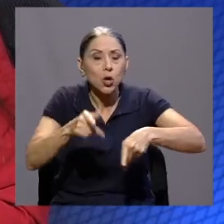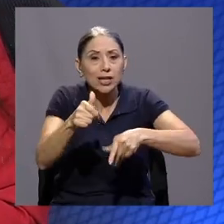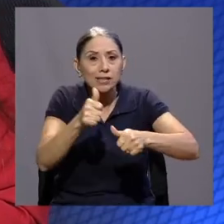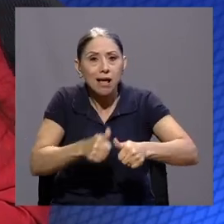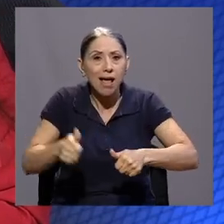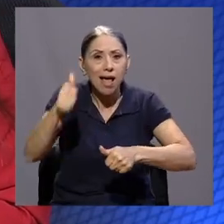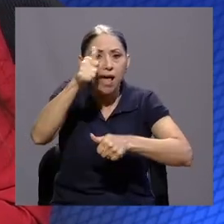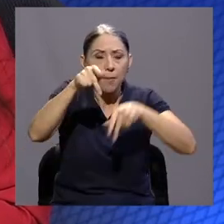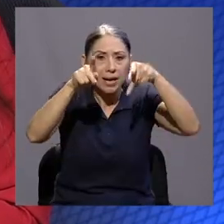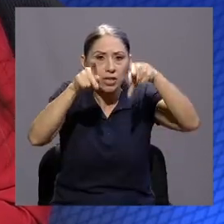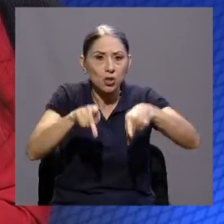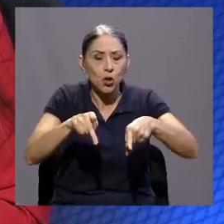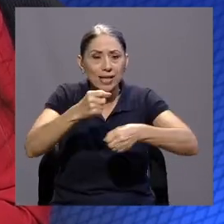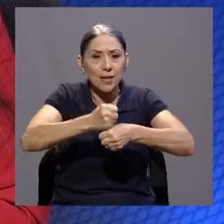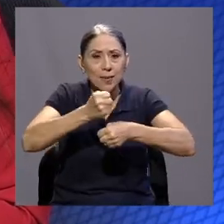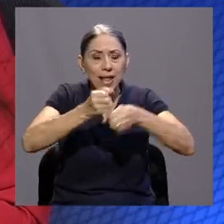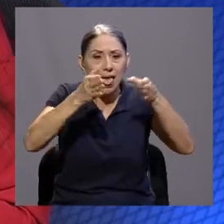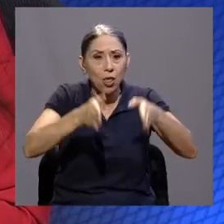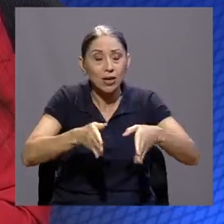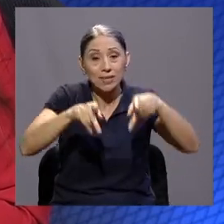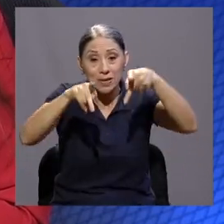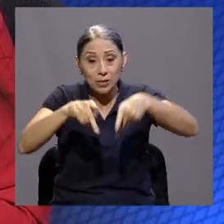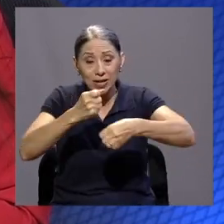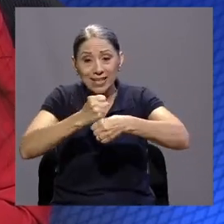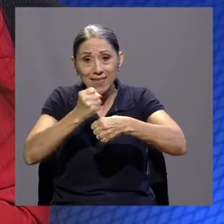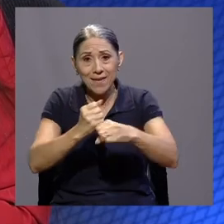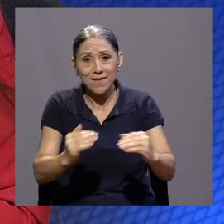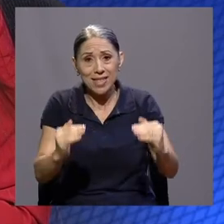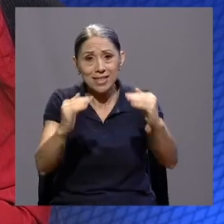lo que son teletrabajadores, teletrabajadoras,